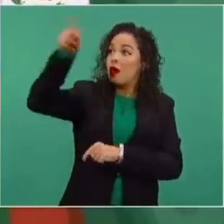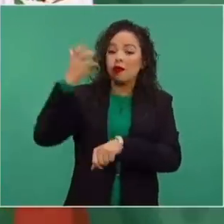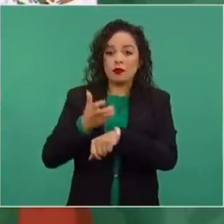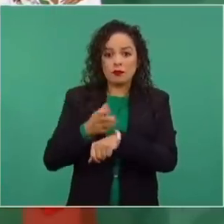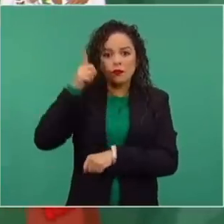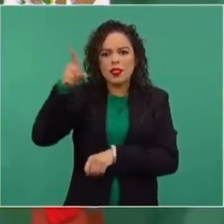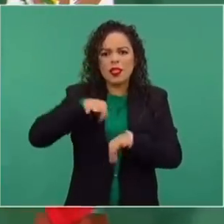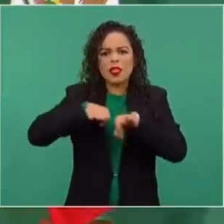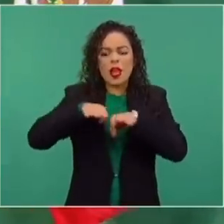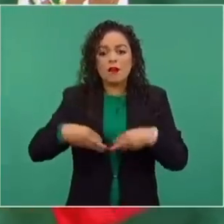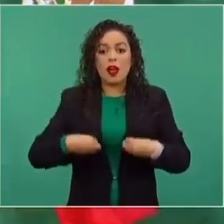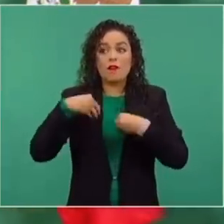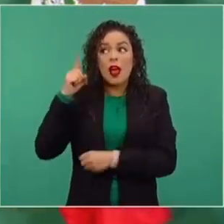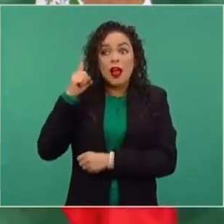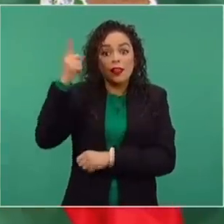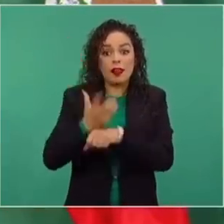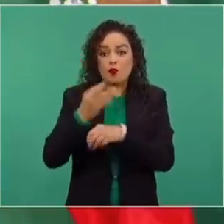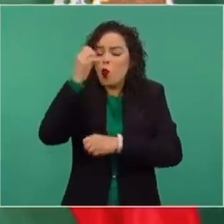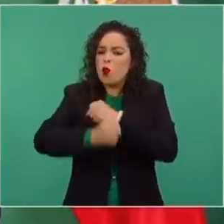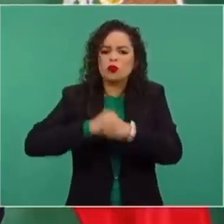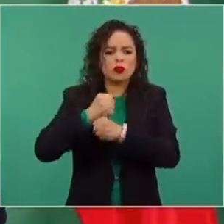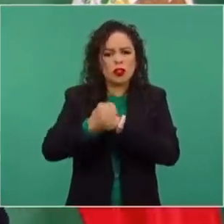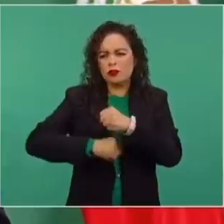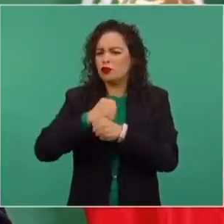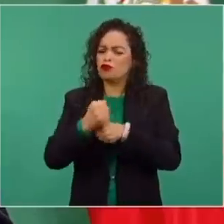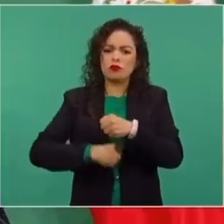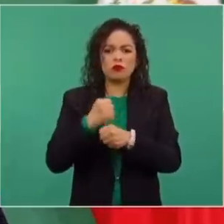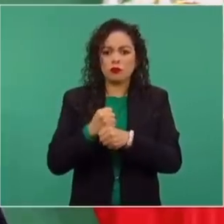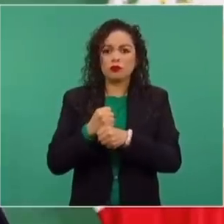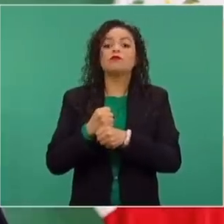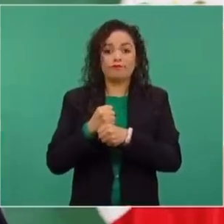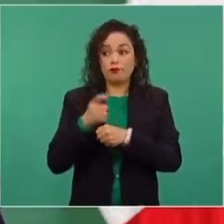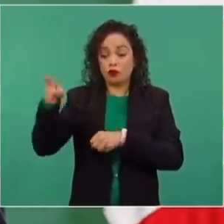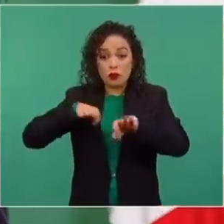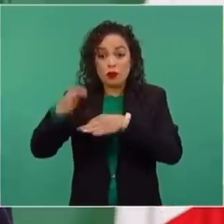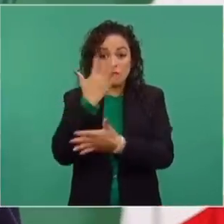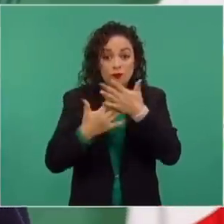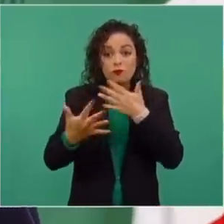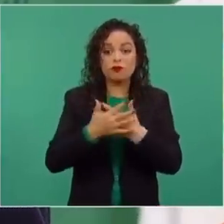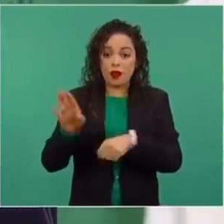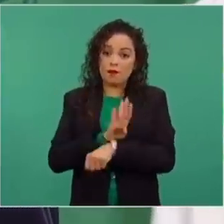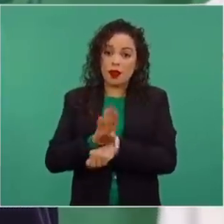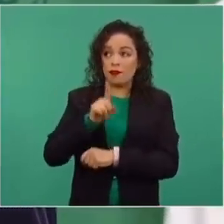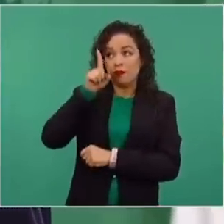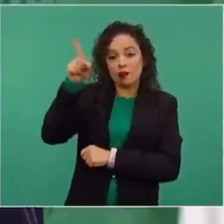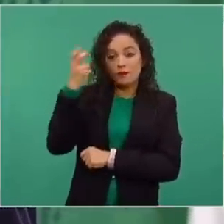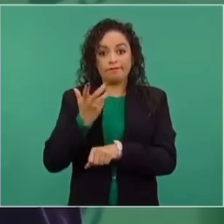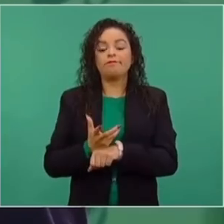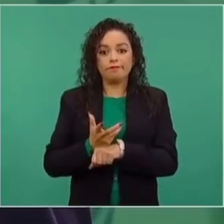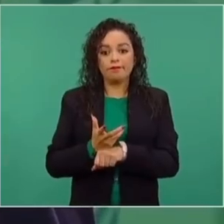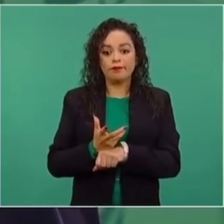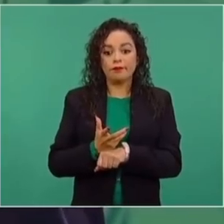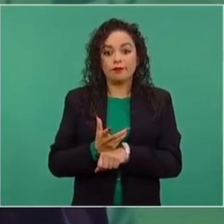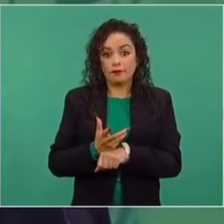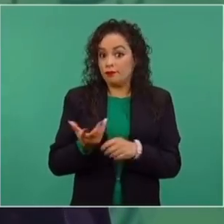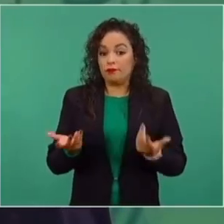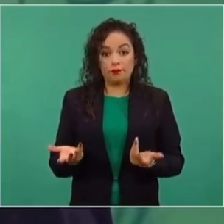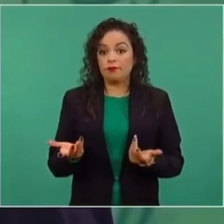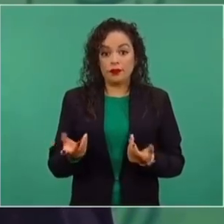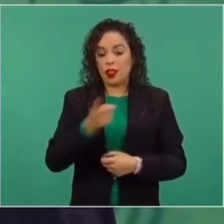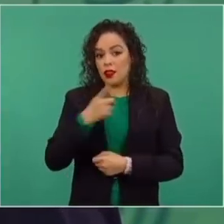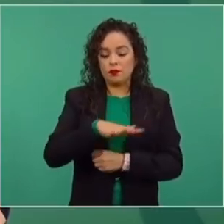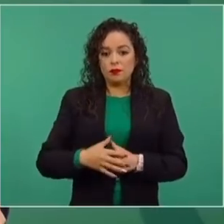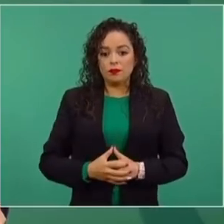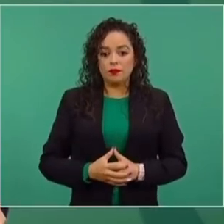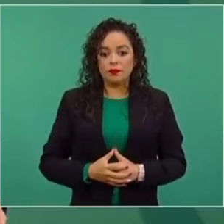en Estados Unidos, ya han aportado mucho al desarrollo, al engrandecimiento de esa nación. Entonces merecen ser